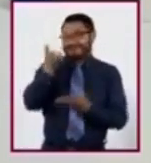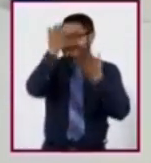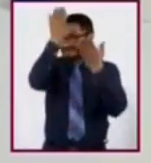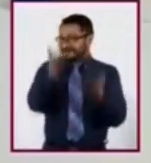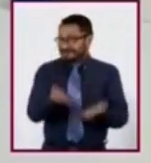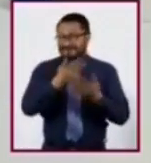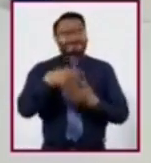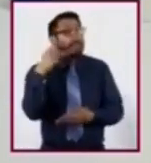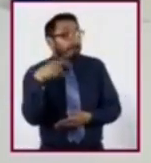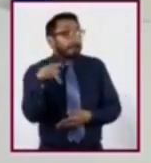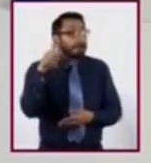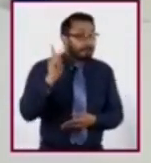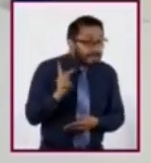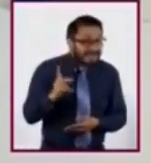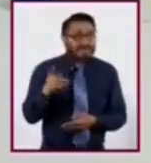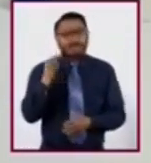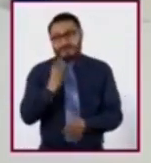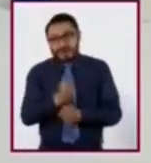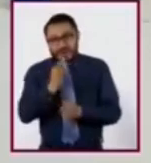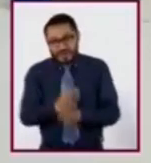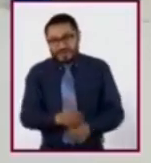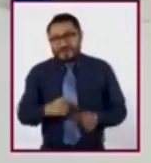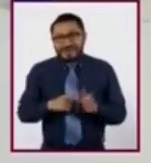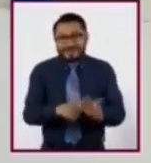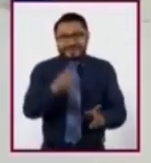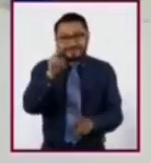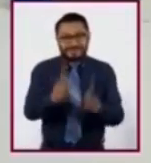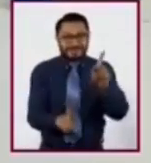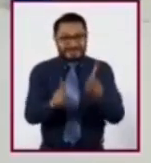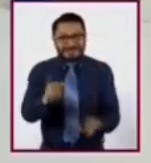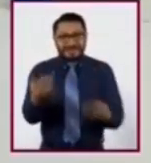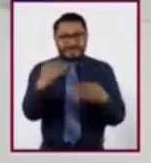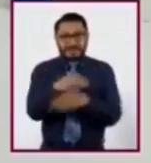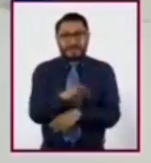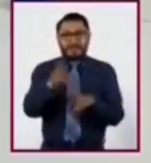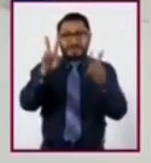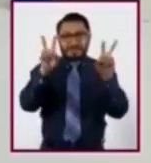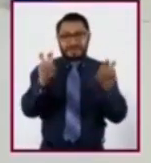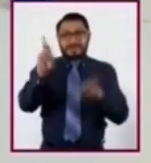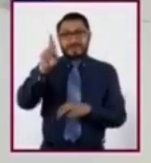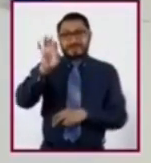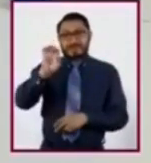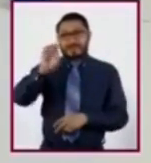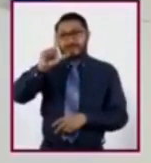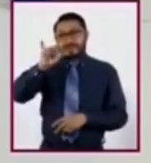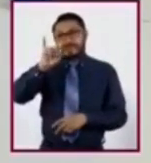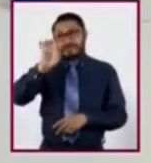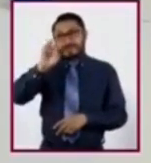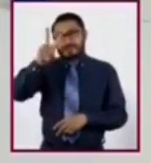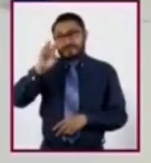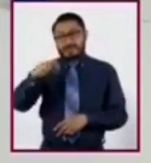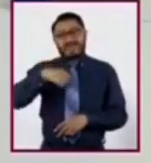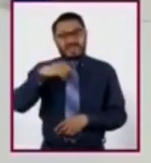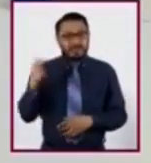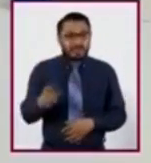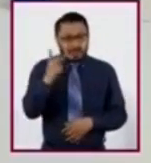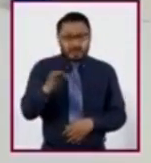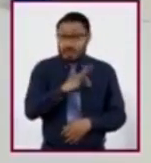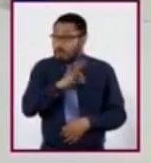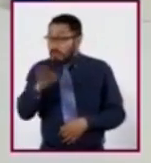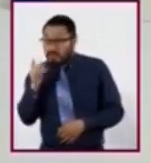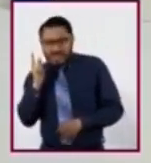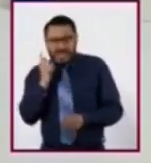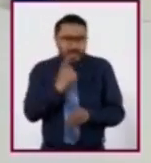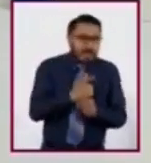Pero, ¿podemos seguir hablando del relieve? Es que tengo una pregunta. ¿Podemos encontrar las mismas